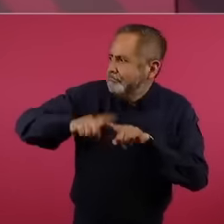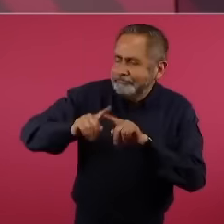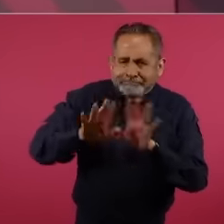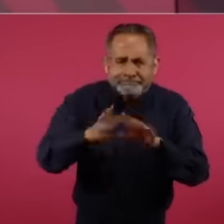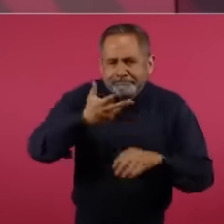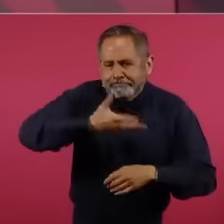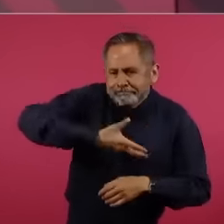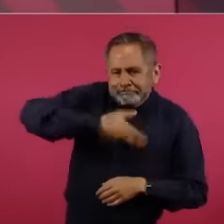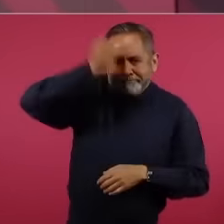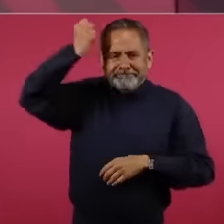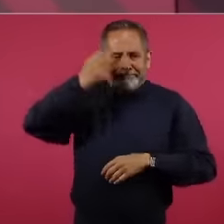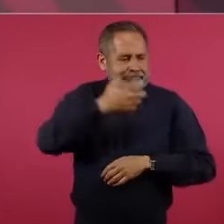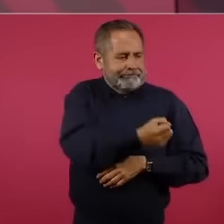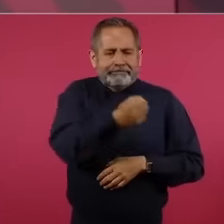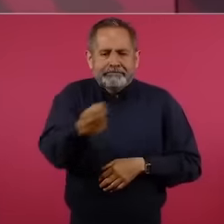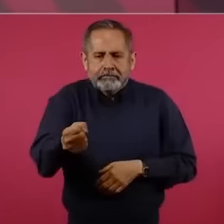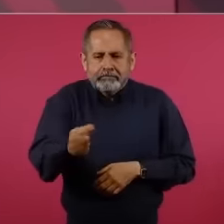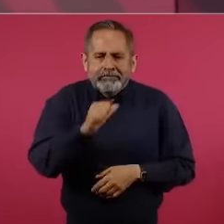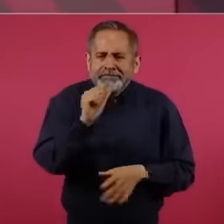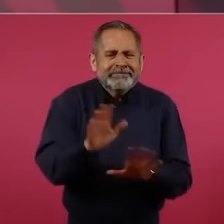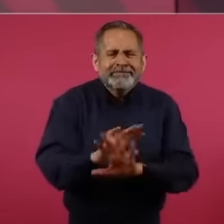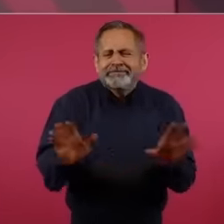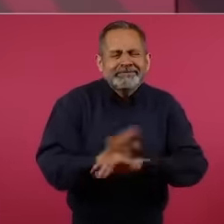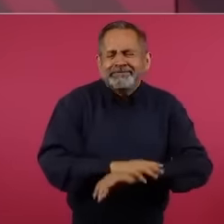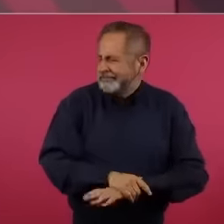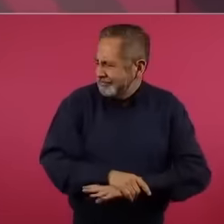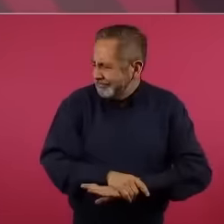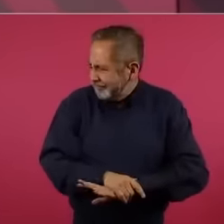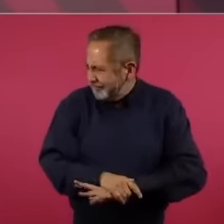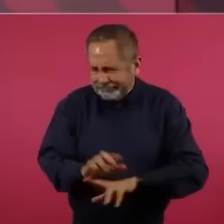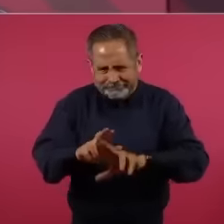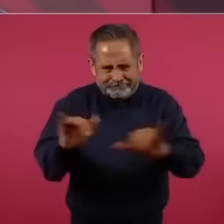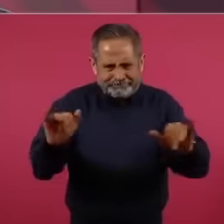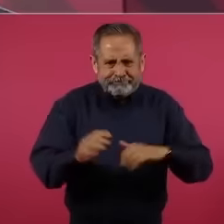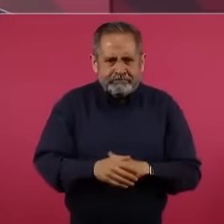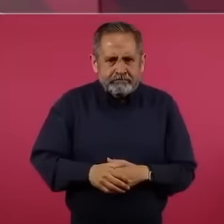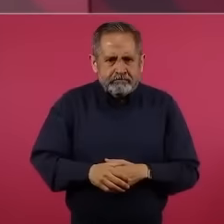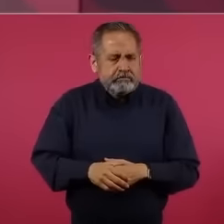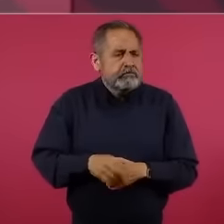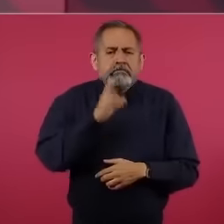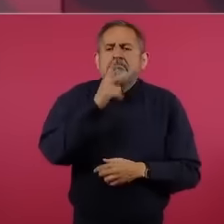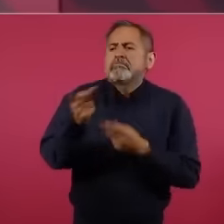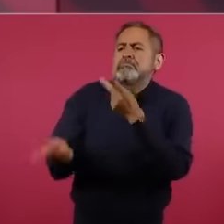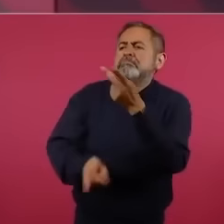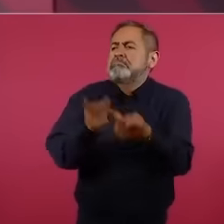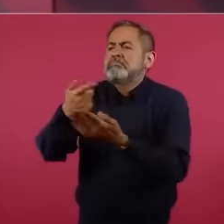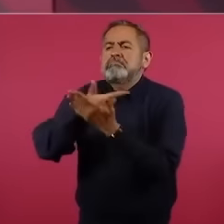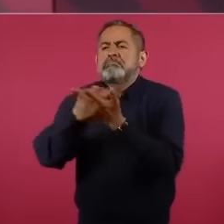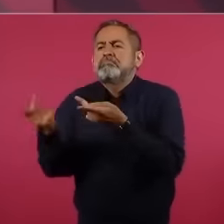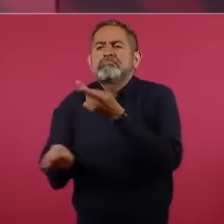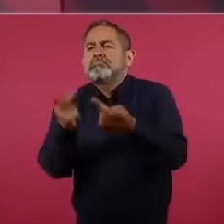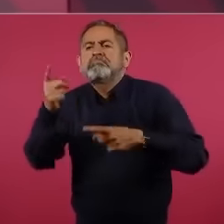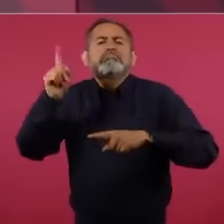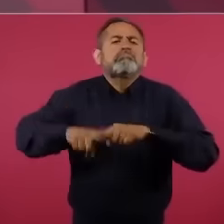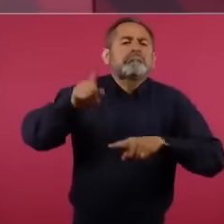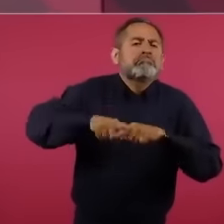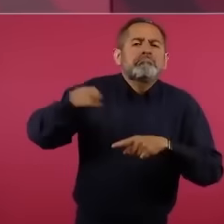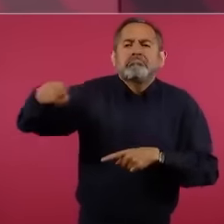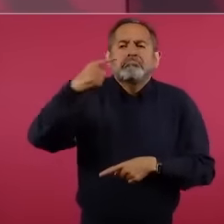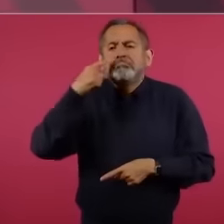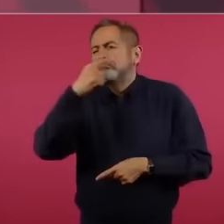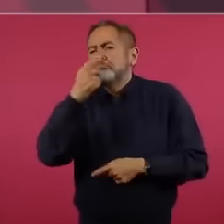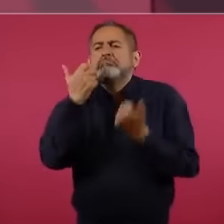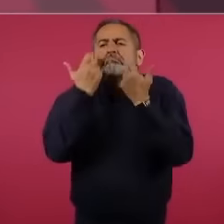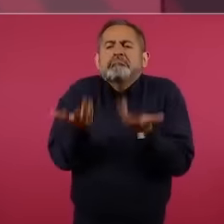no es la imposición, es a ver varias encuestas, quién está mejor posicionado, a quién